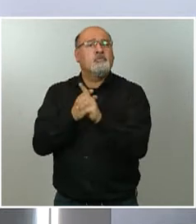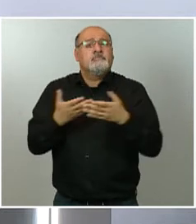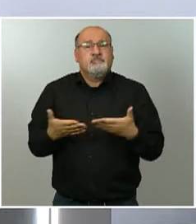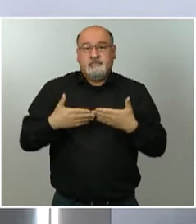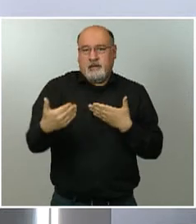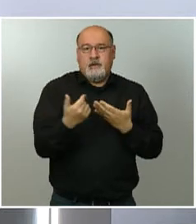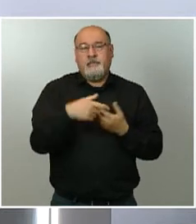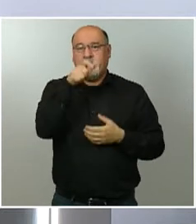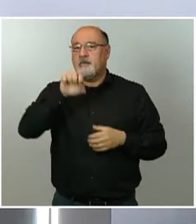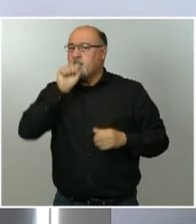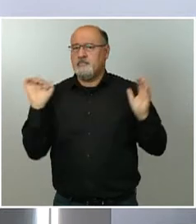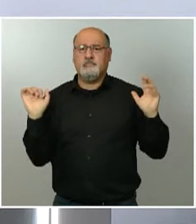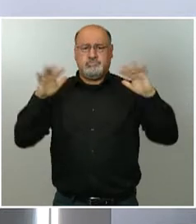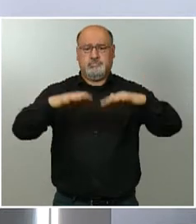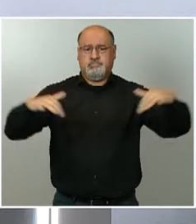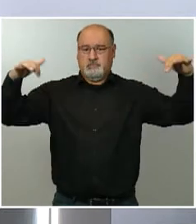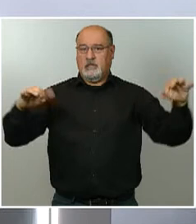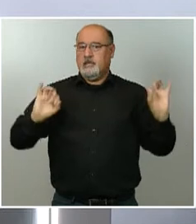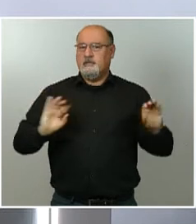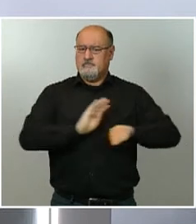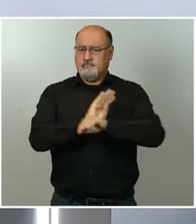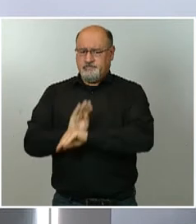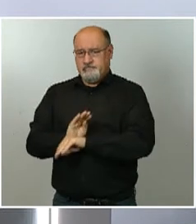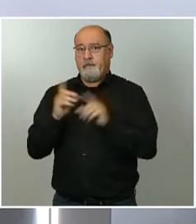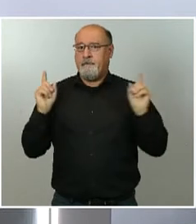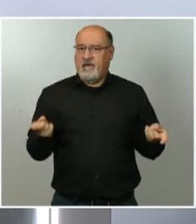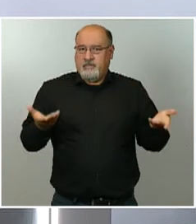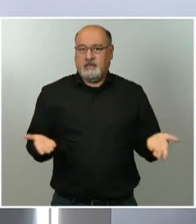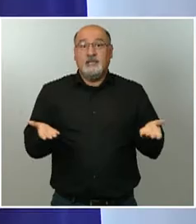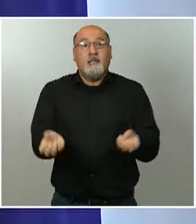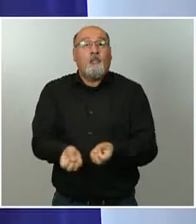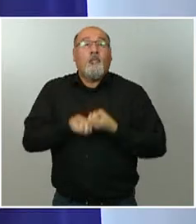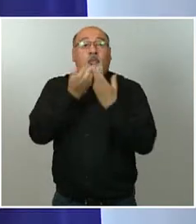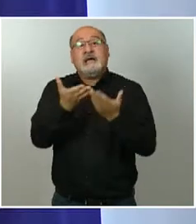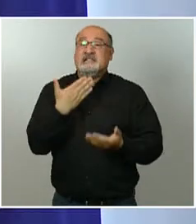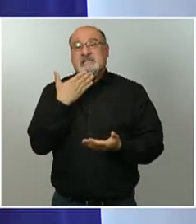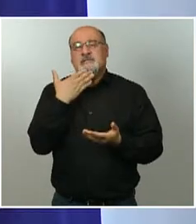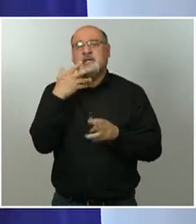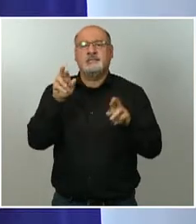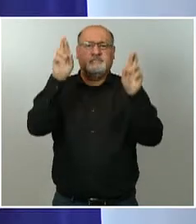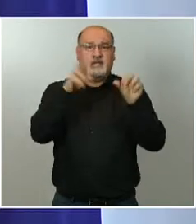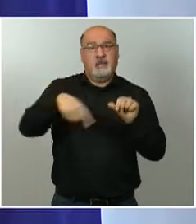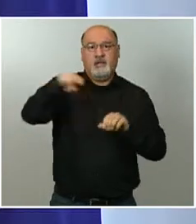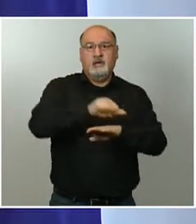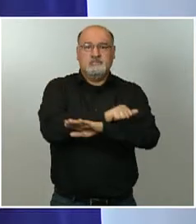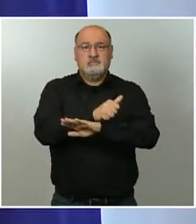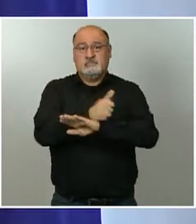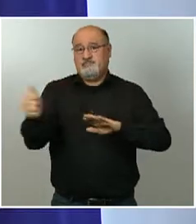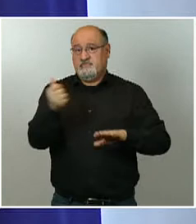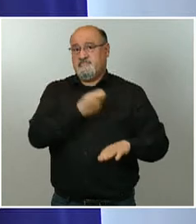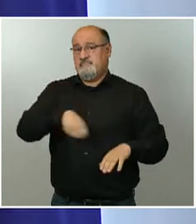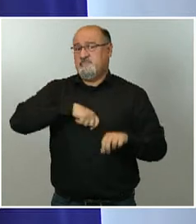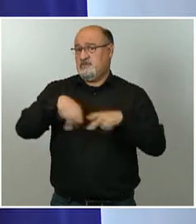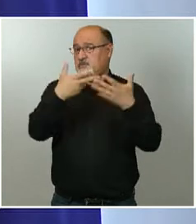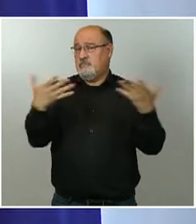de que pueda hacerse con garantías, de que este sea un mensaje de esperanza también para la sociedad y de que podamos culminar todo el proceso,